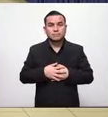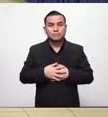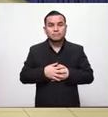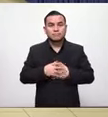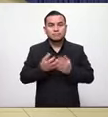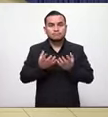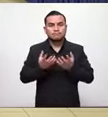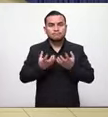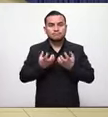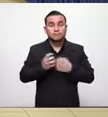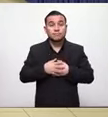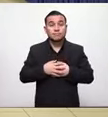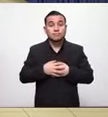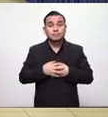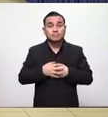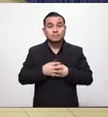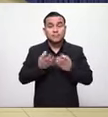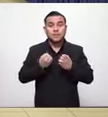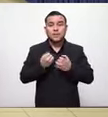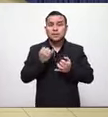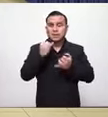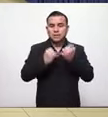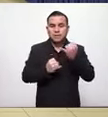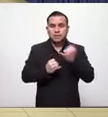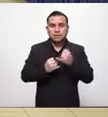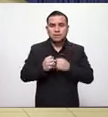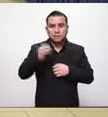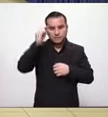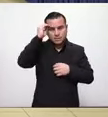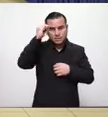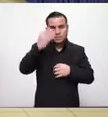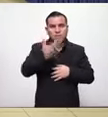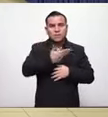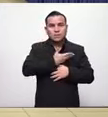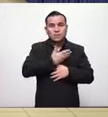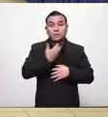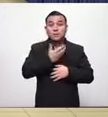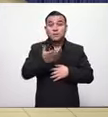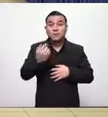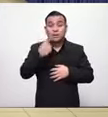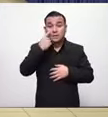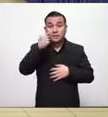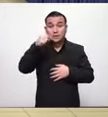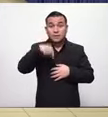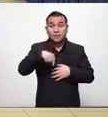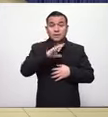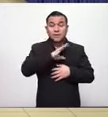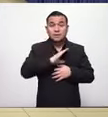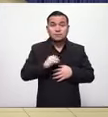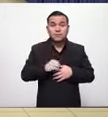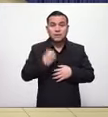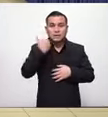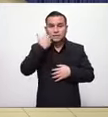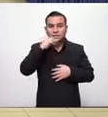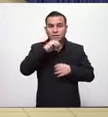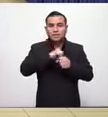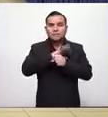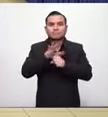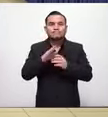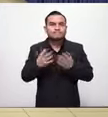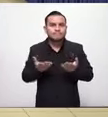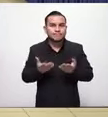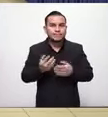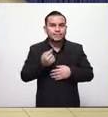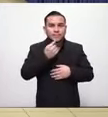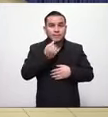quiero quiero cerrar con esto quiero hacer culpable de cualquier cosa que llegue a suceder de aquí en adelante a los salvadoreños